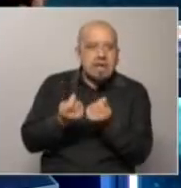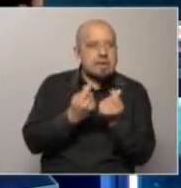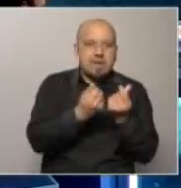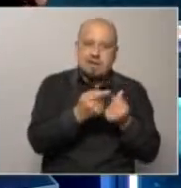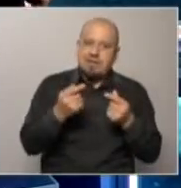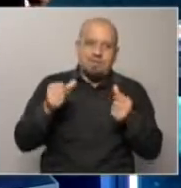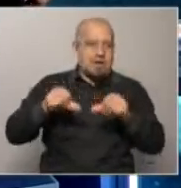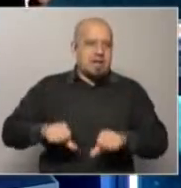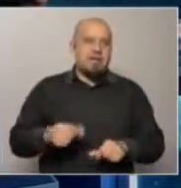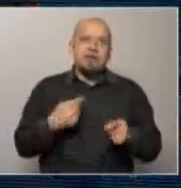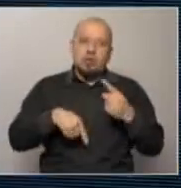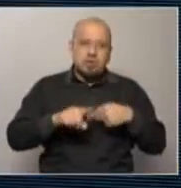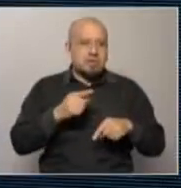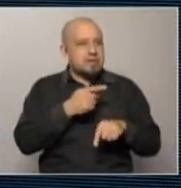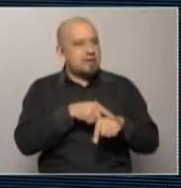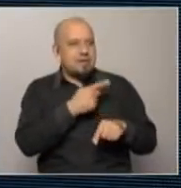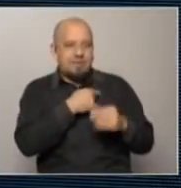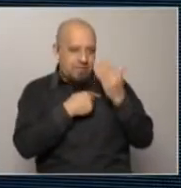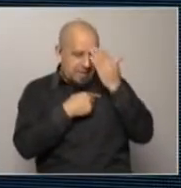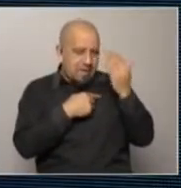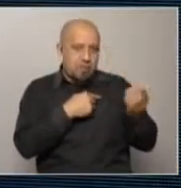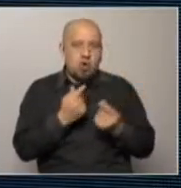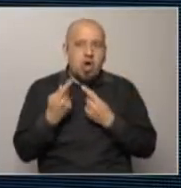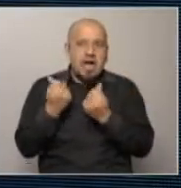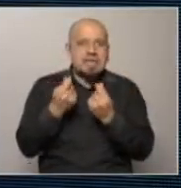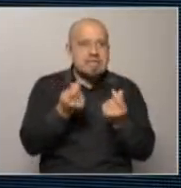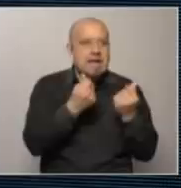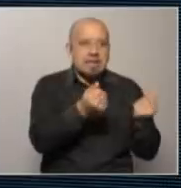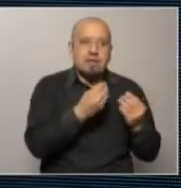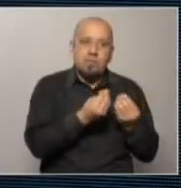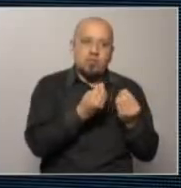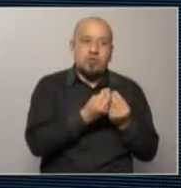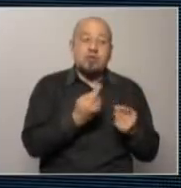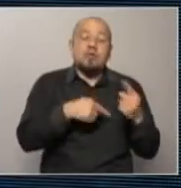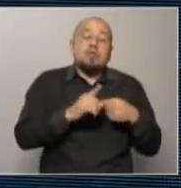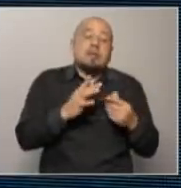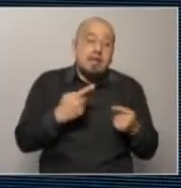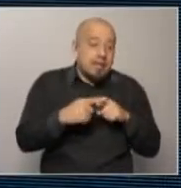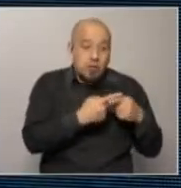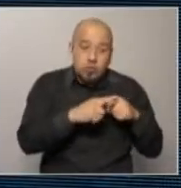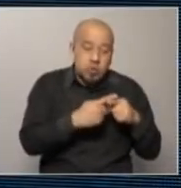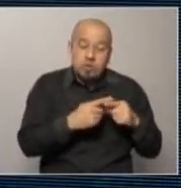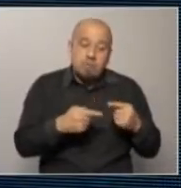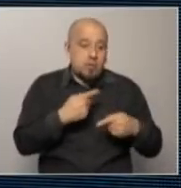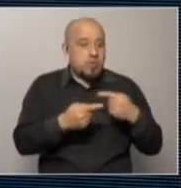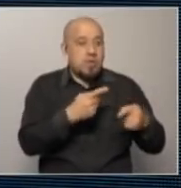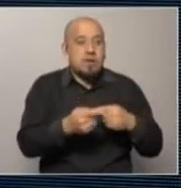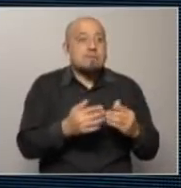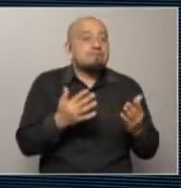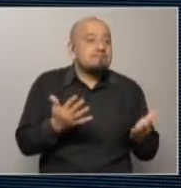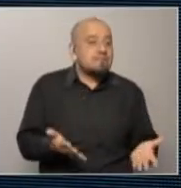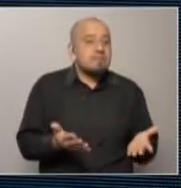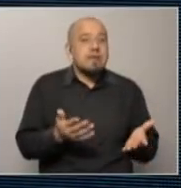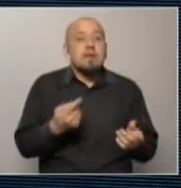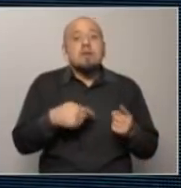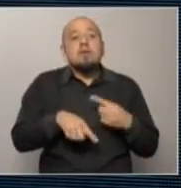lo único que dejó fueron problemas y bueno los dos relatos la discusión va a seguir en pugna y bueno al